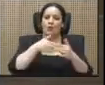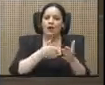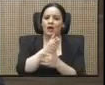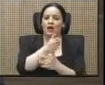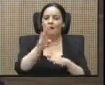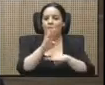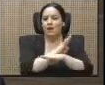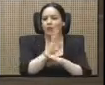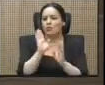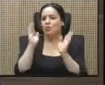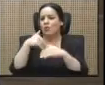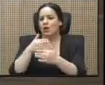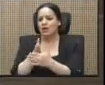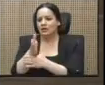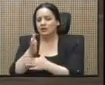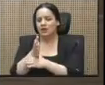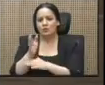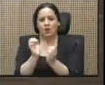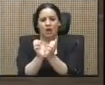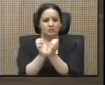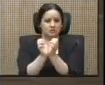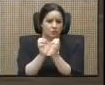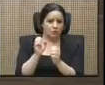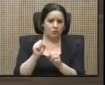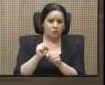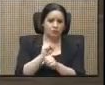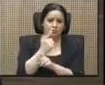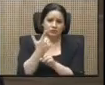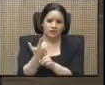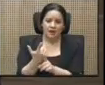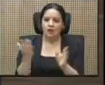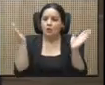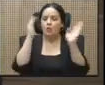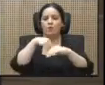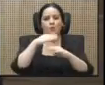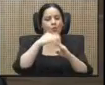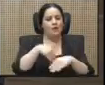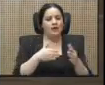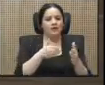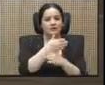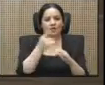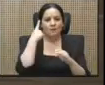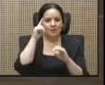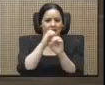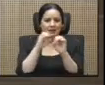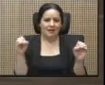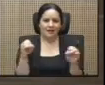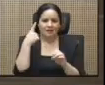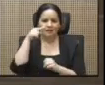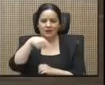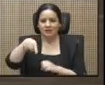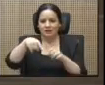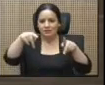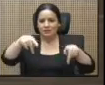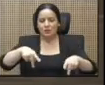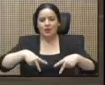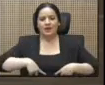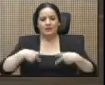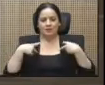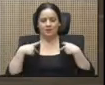acceso al seguro social, no hay acceso para nada, para estos pobladores de Avangares.